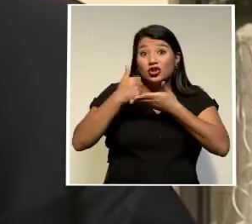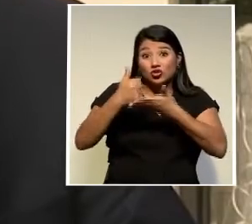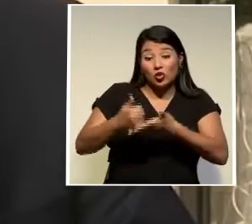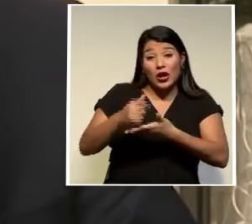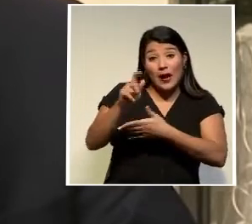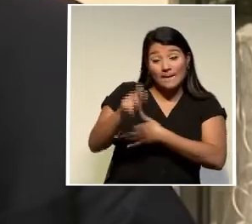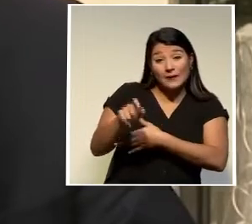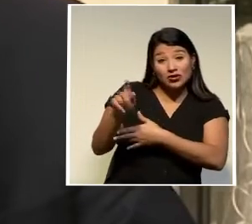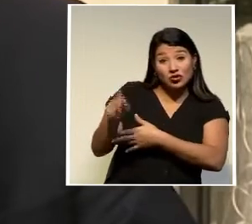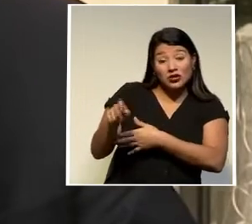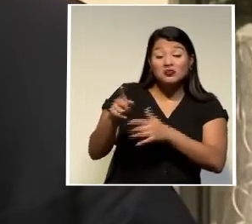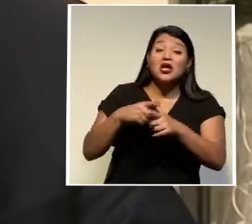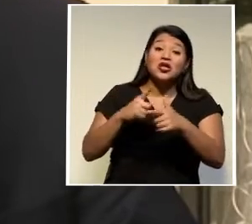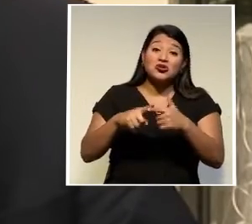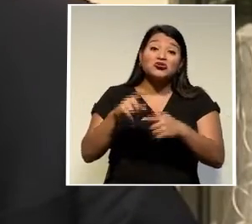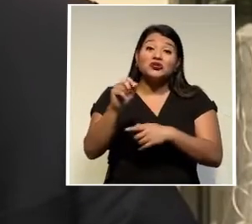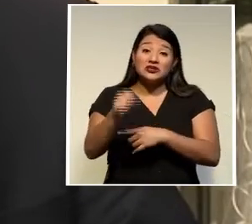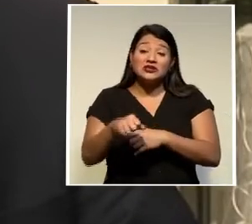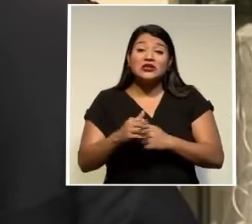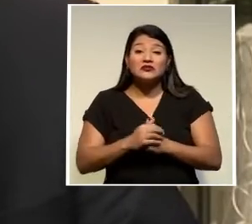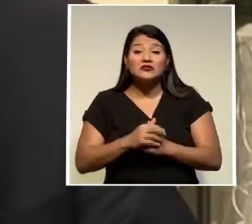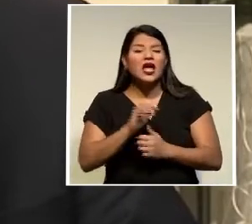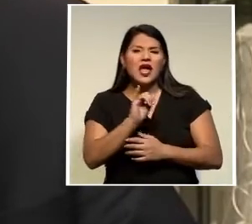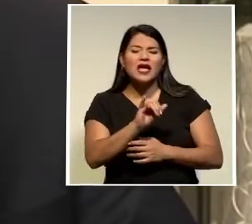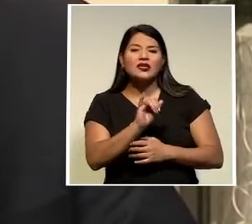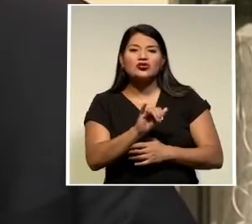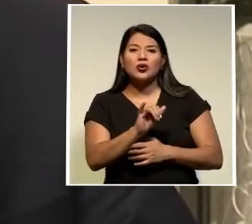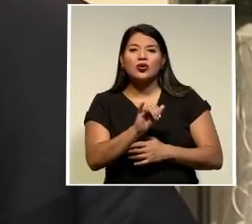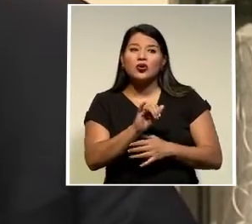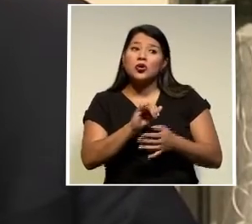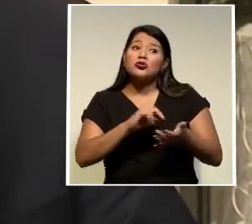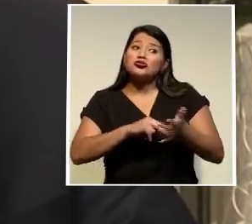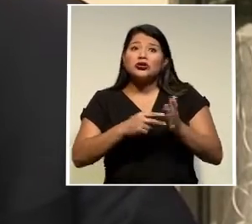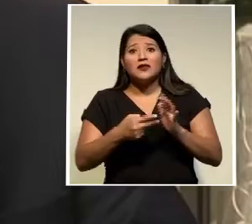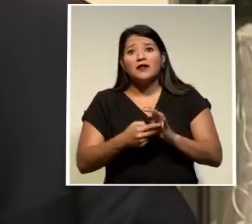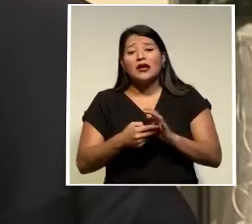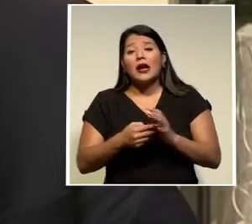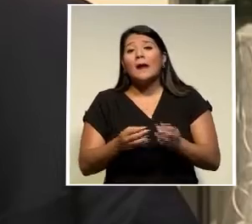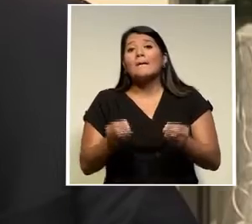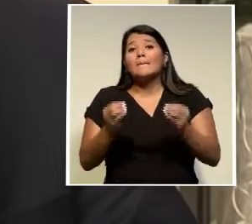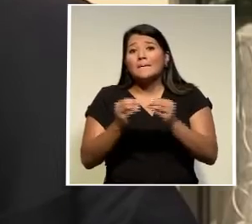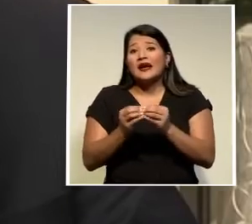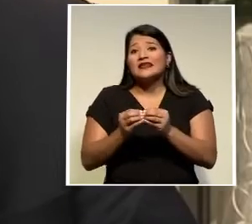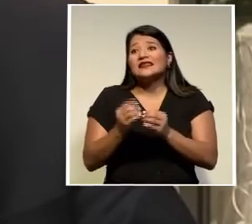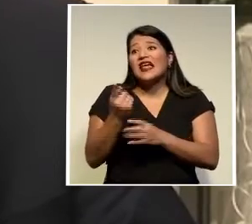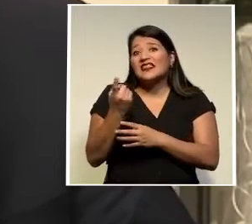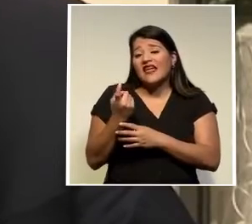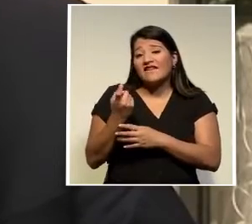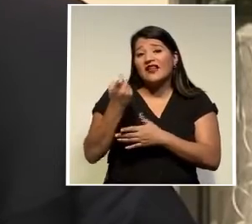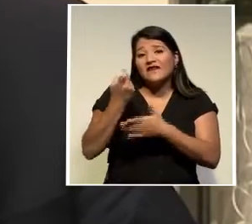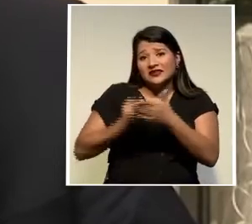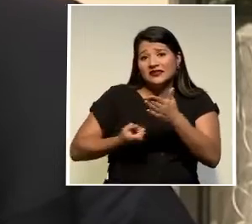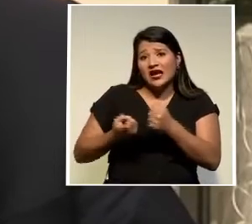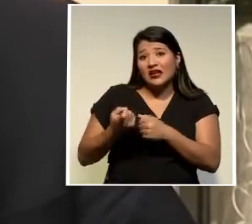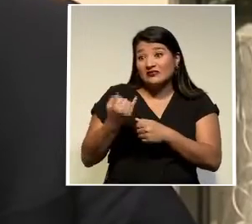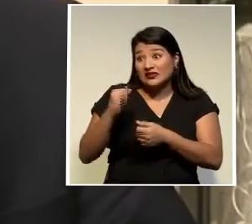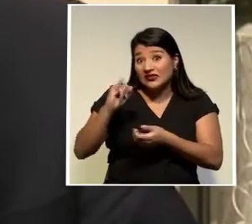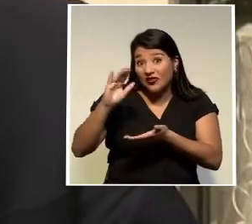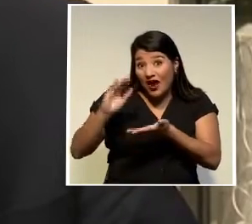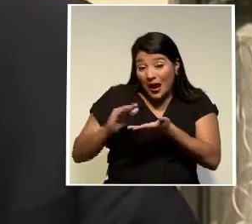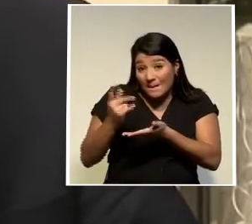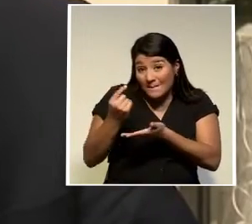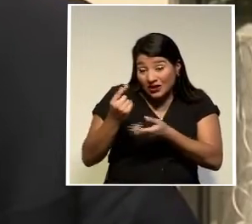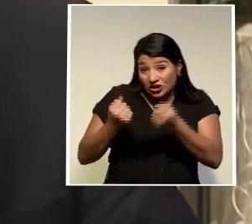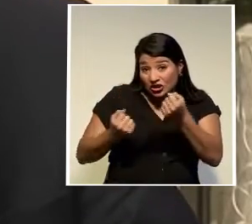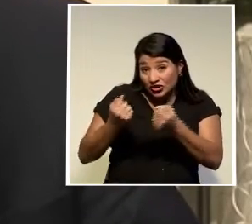entonces si esto aumenta un poquito el déficit fiscal pero entre aumentar un poquito el déficit fiscal